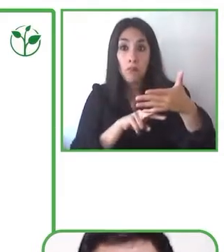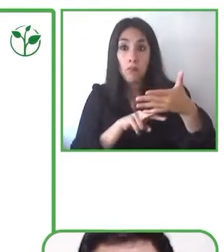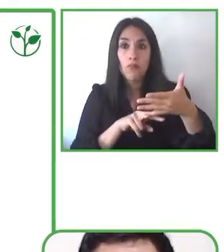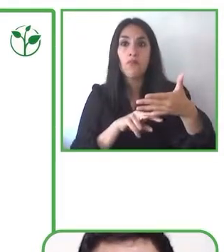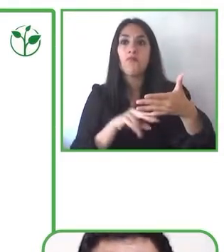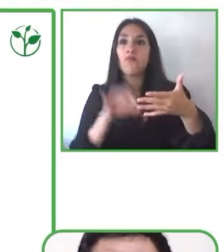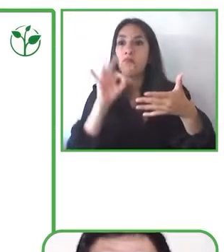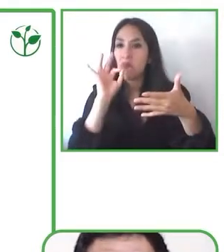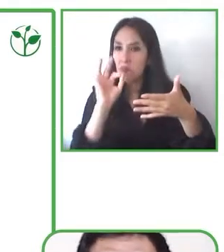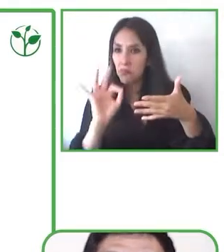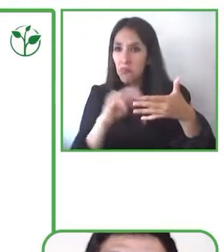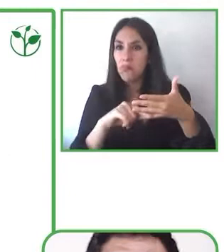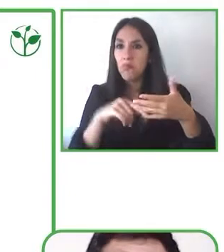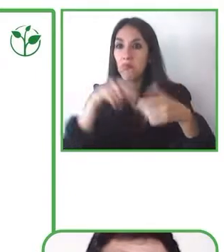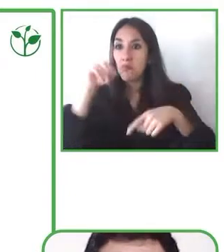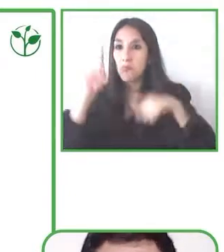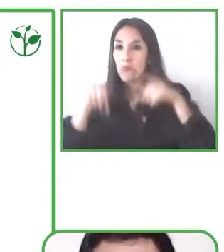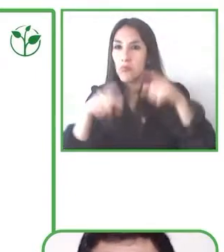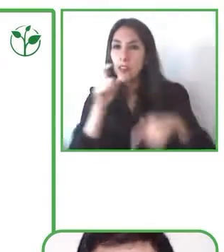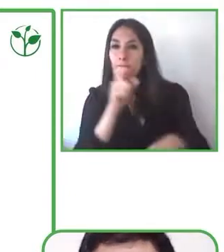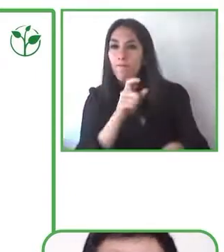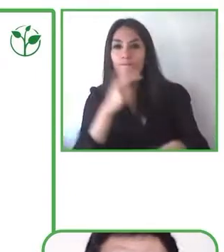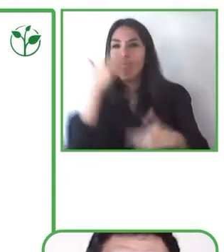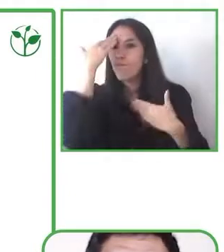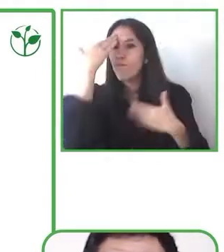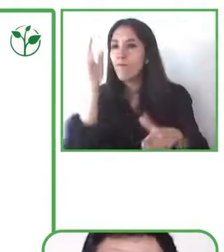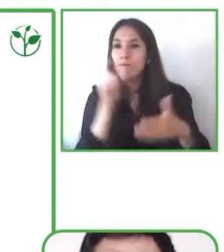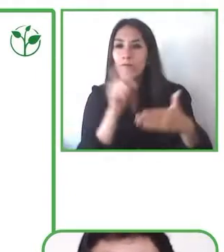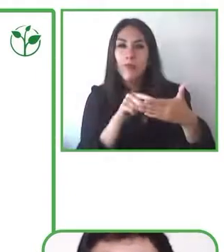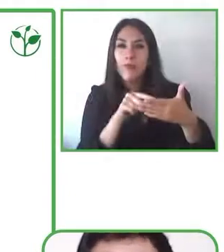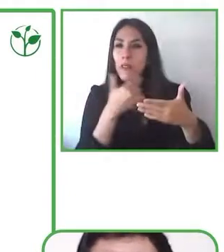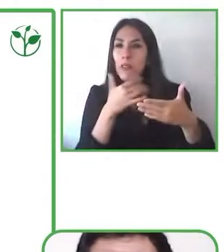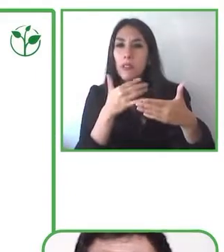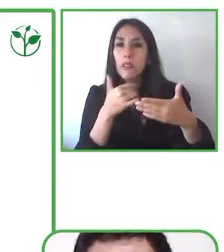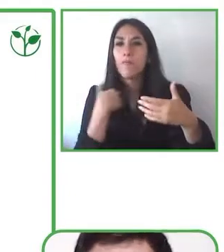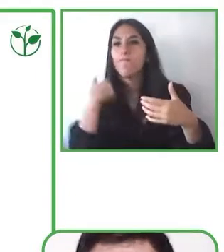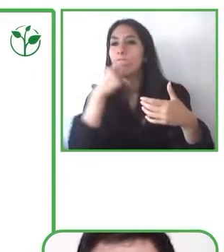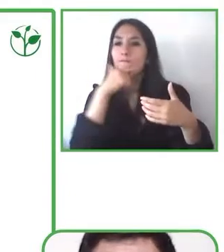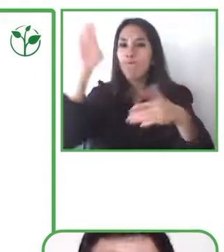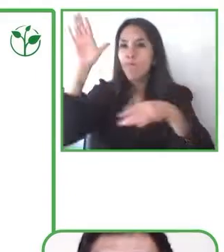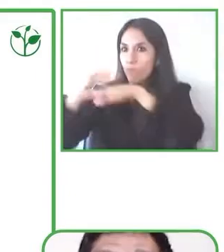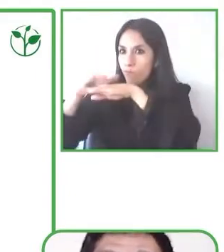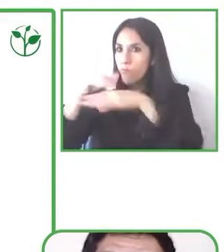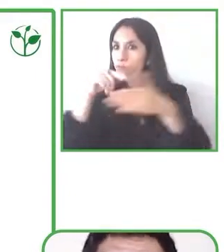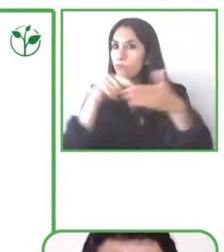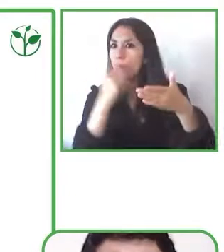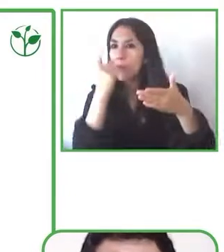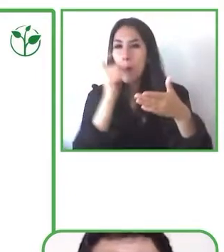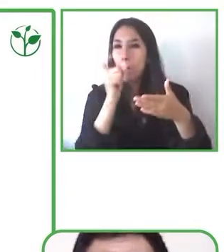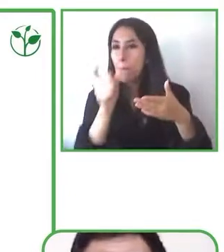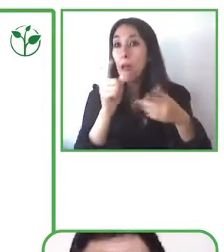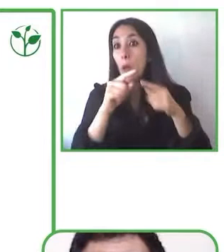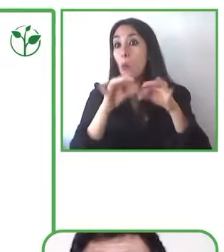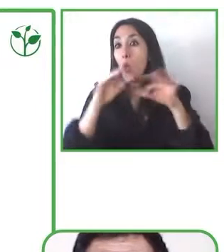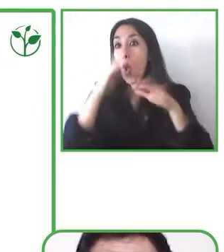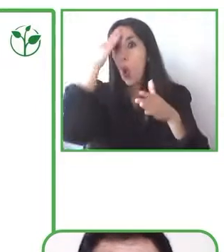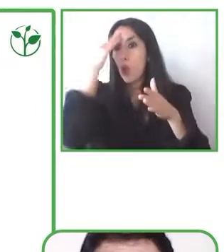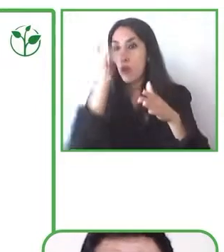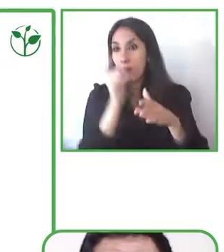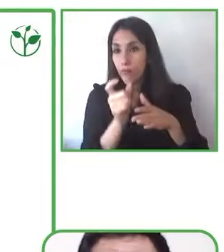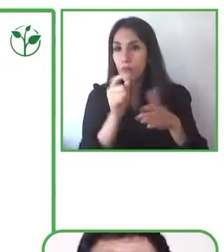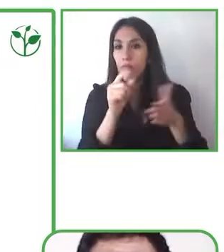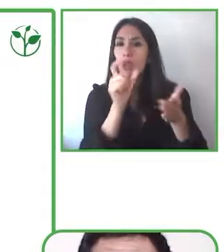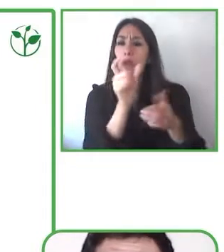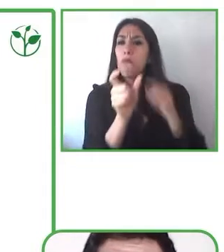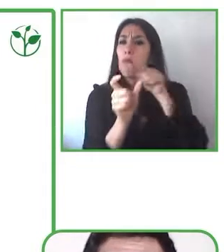comprometida, creándose un perfil muy similar en otros tipos de síndromes genéticos, y especialmente en el caso de